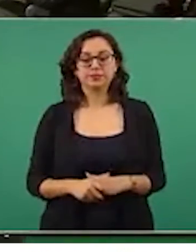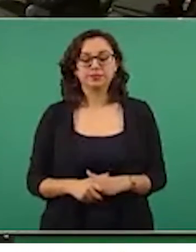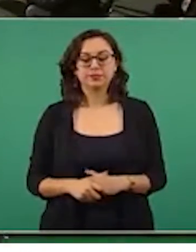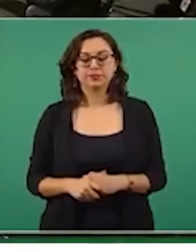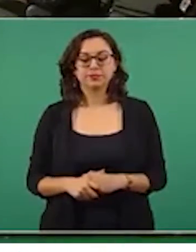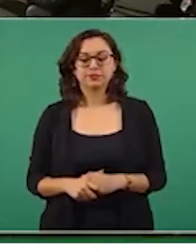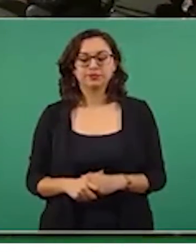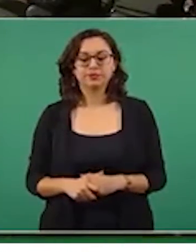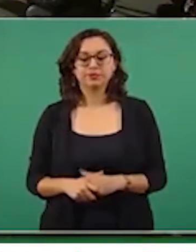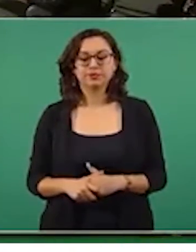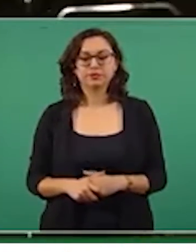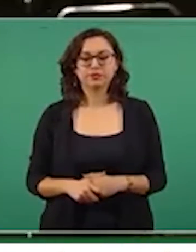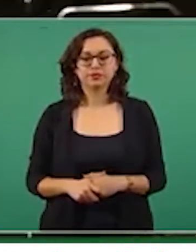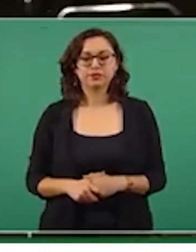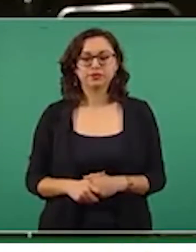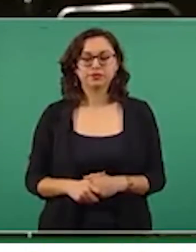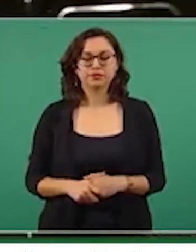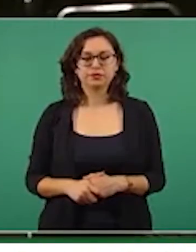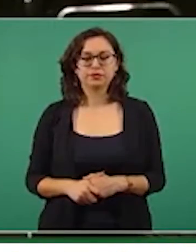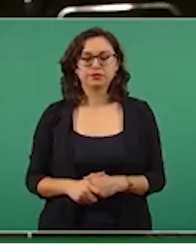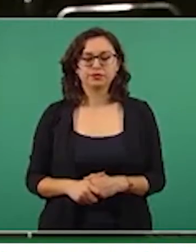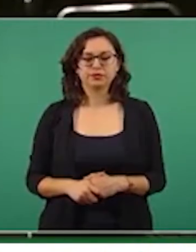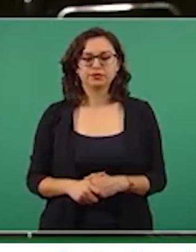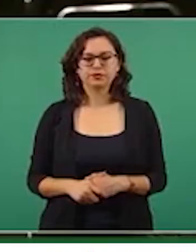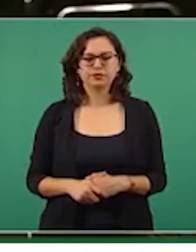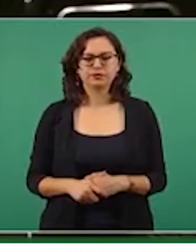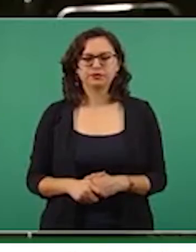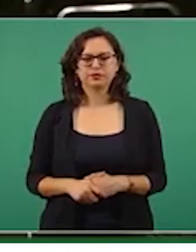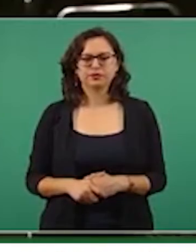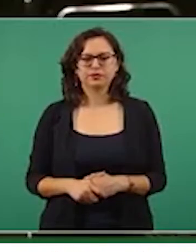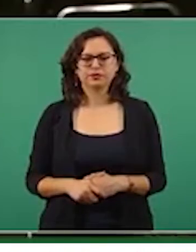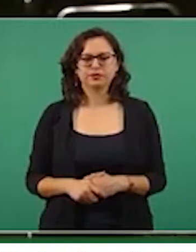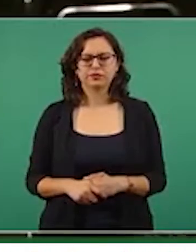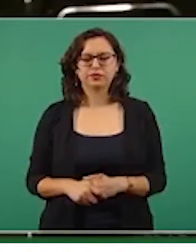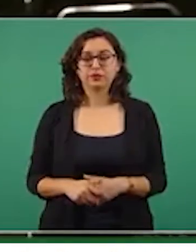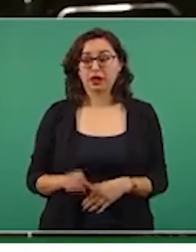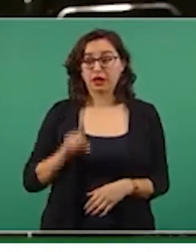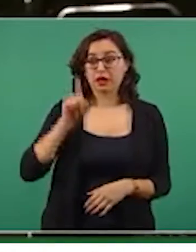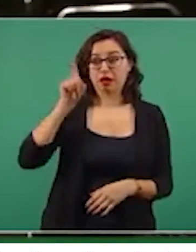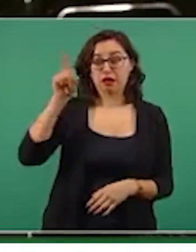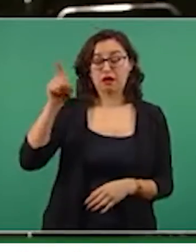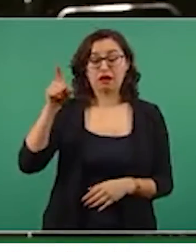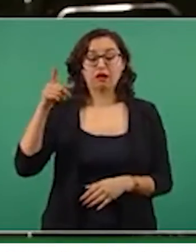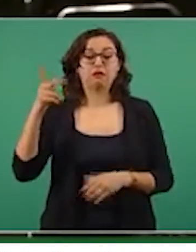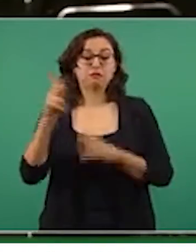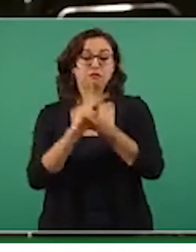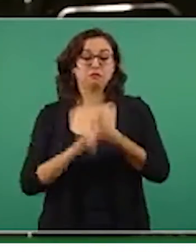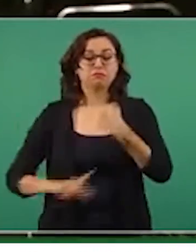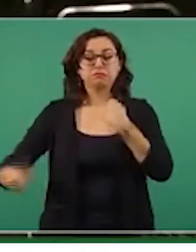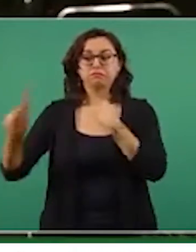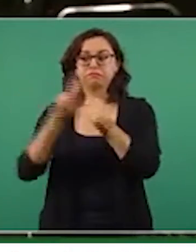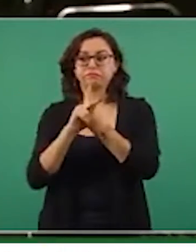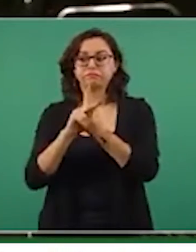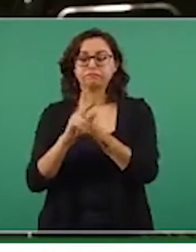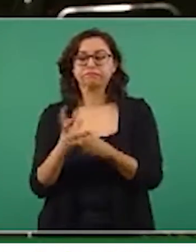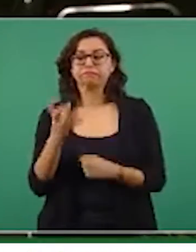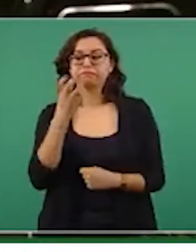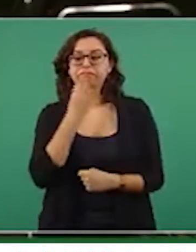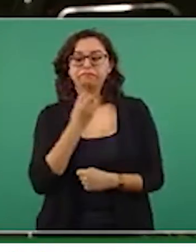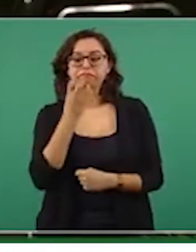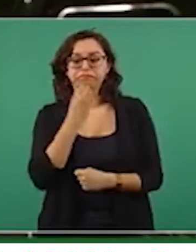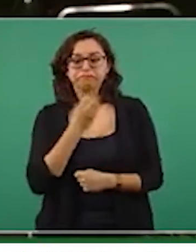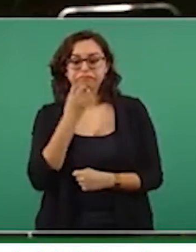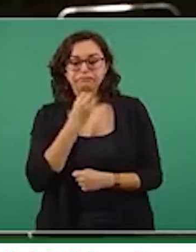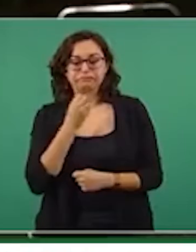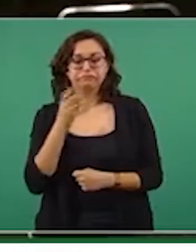de Israel que hizo al embajador de México, Pablo Macedo, tras votar en